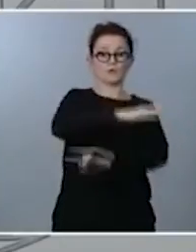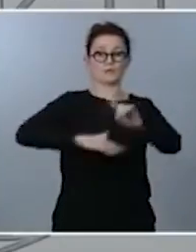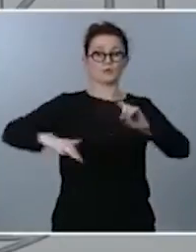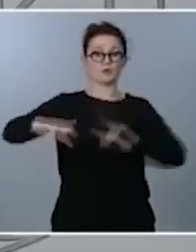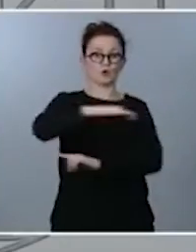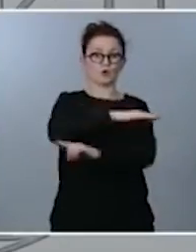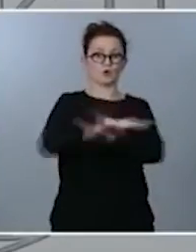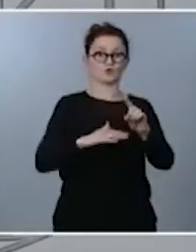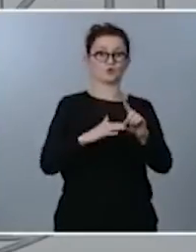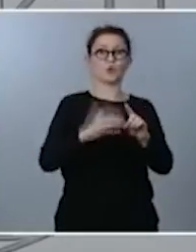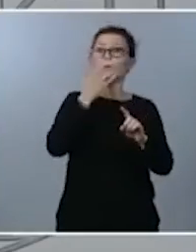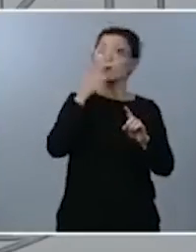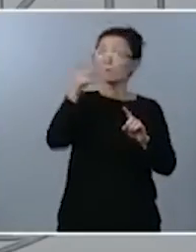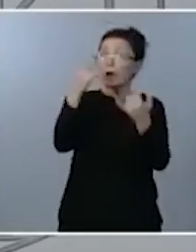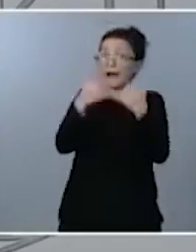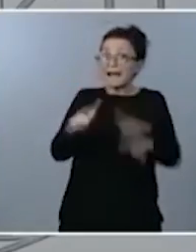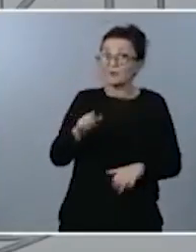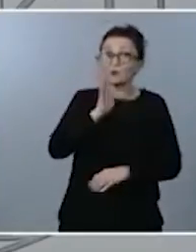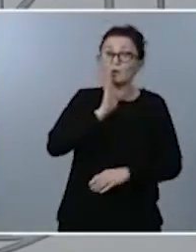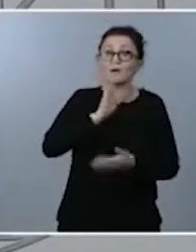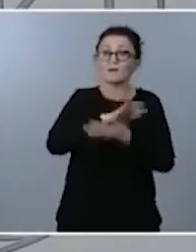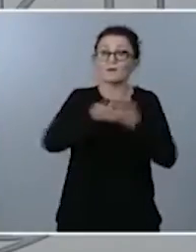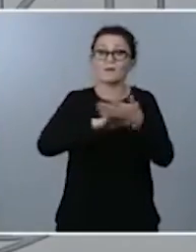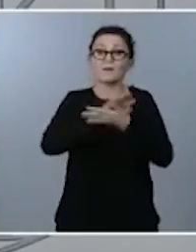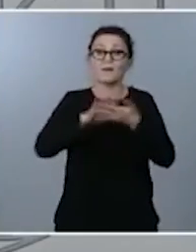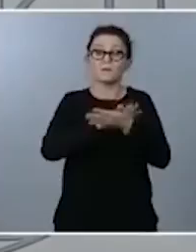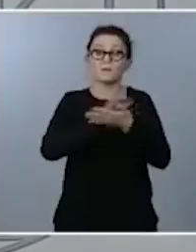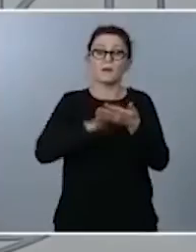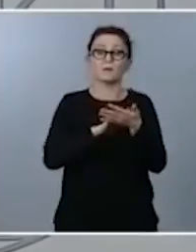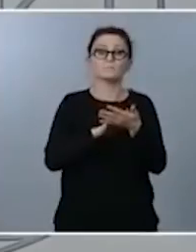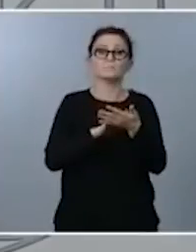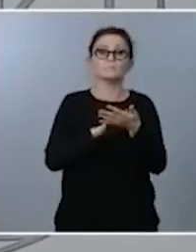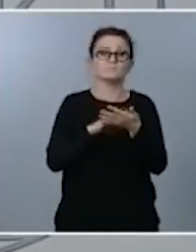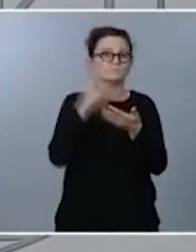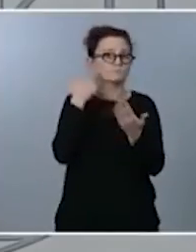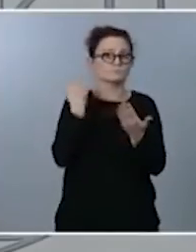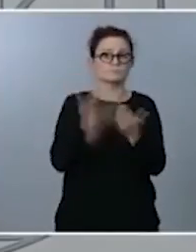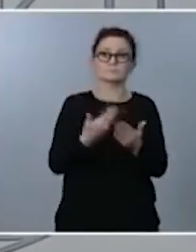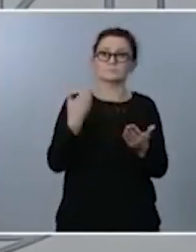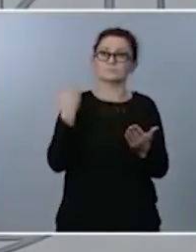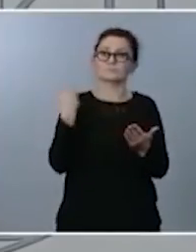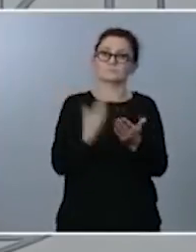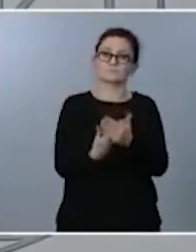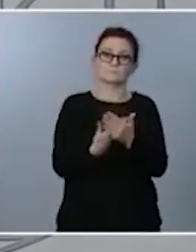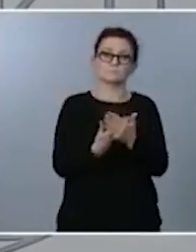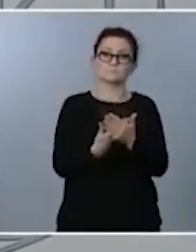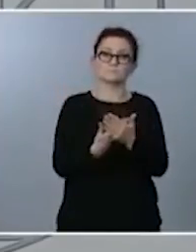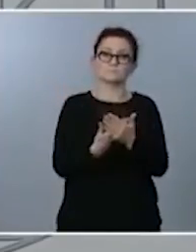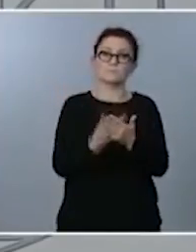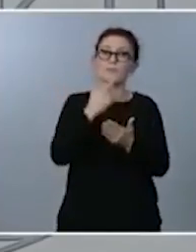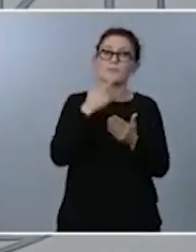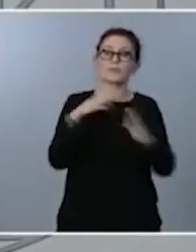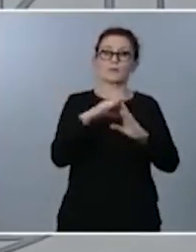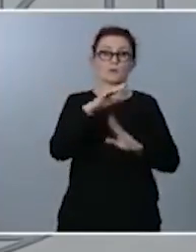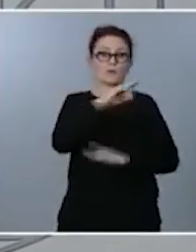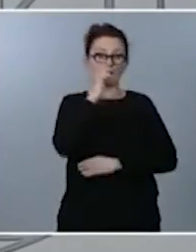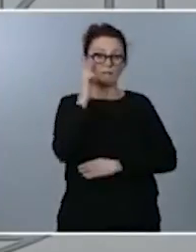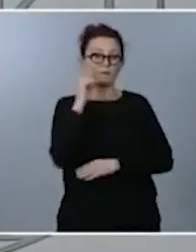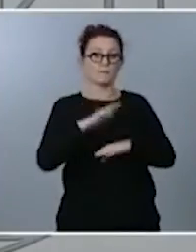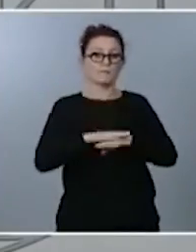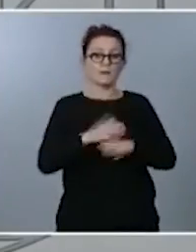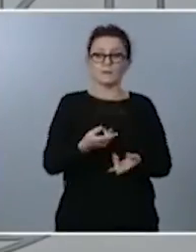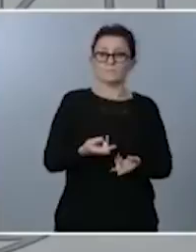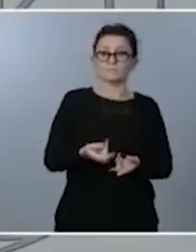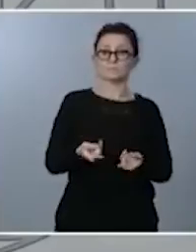acto al que usted hace referencia contaba con todas las garantías que se dictaban por la comunidad de Madrid para permitir ese